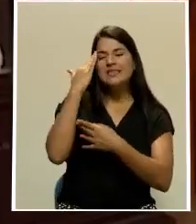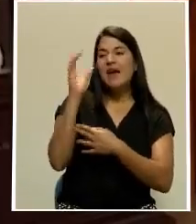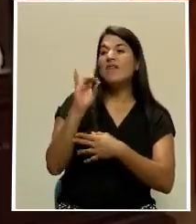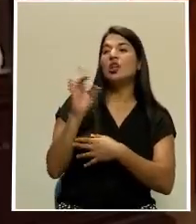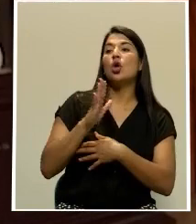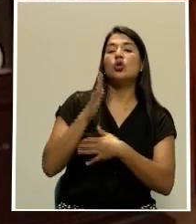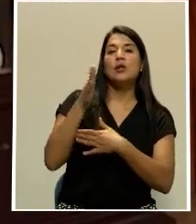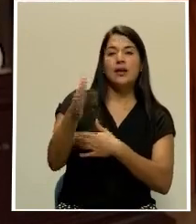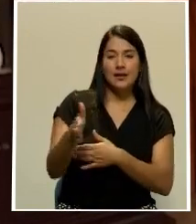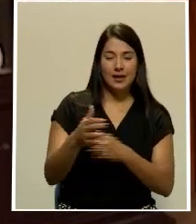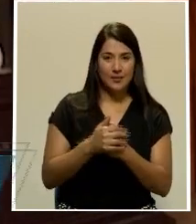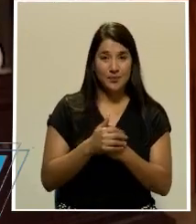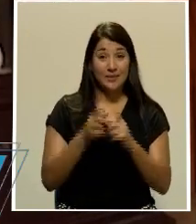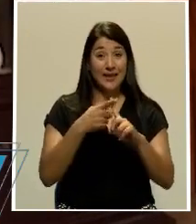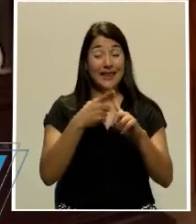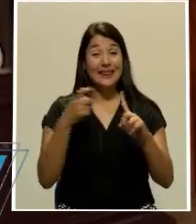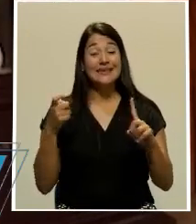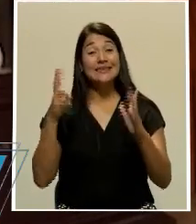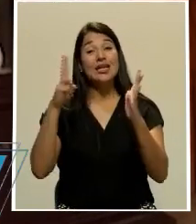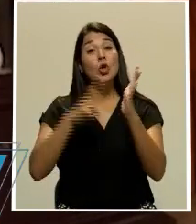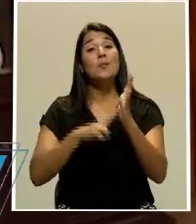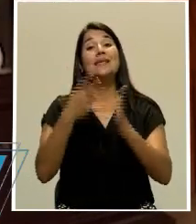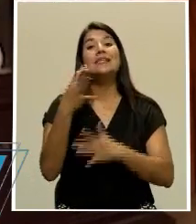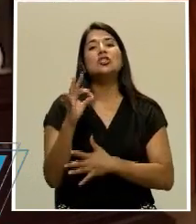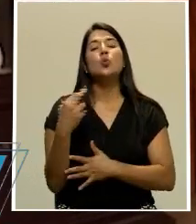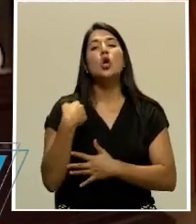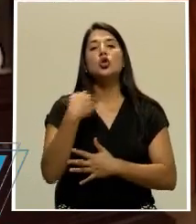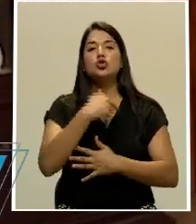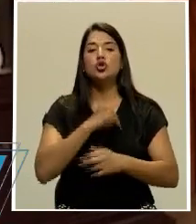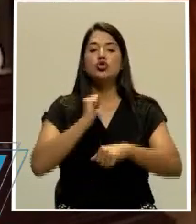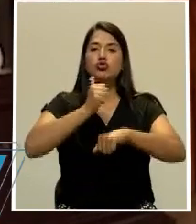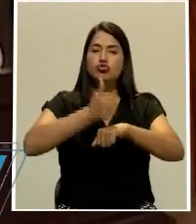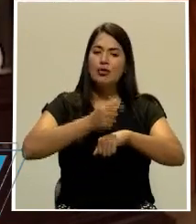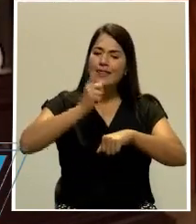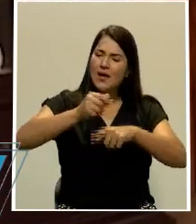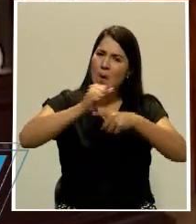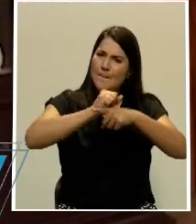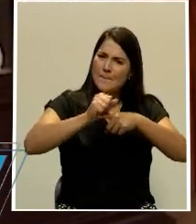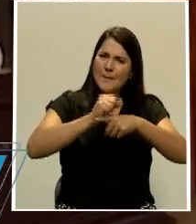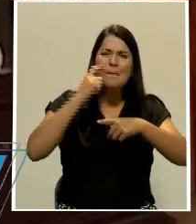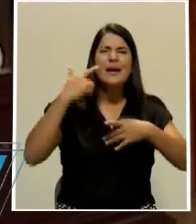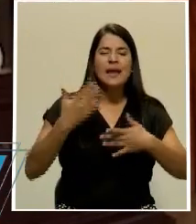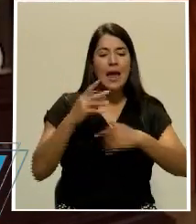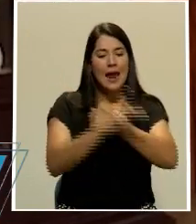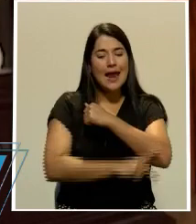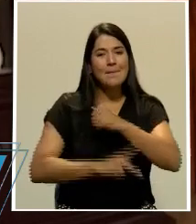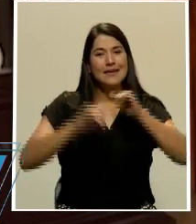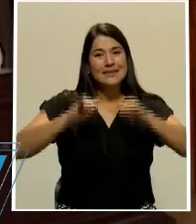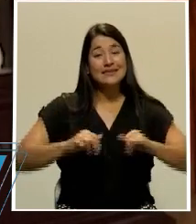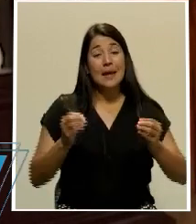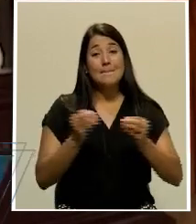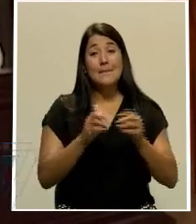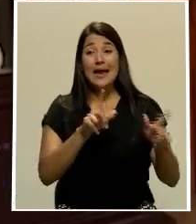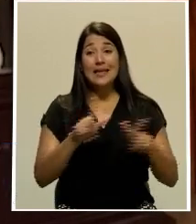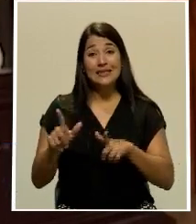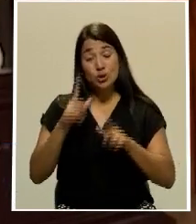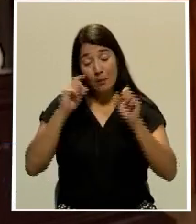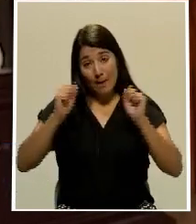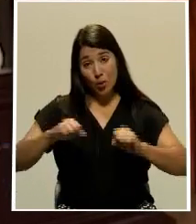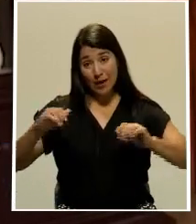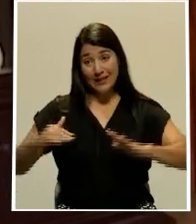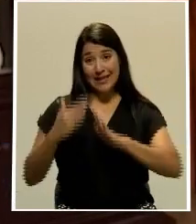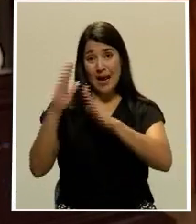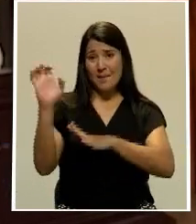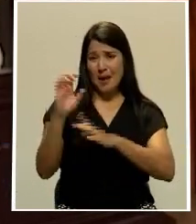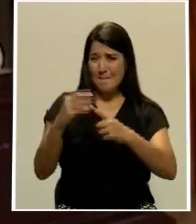concibió en el 2019 es tener un país más preparado para enfrentar situaciones de emergencia, particularmente terremotos, que es una de las